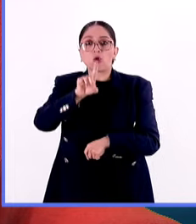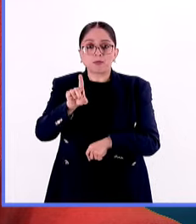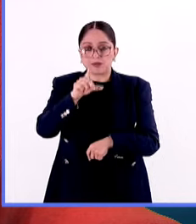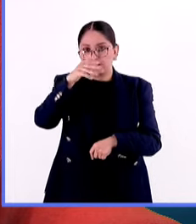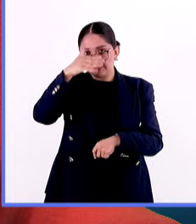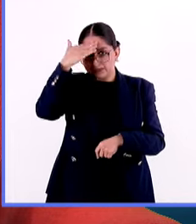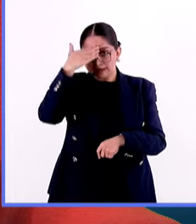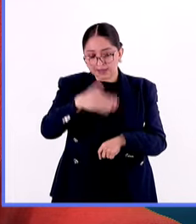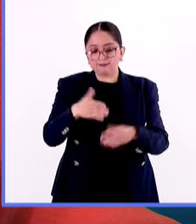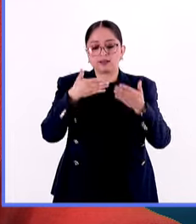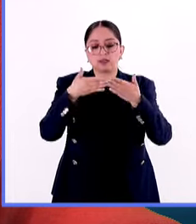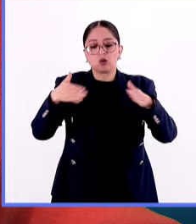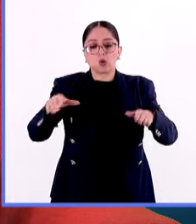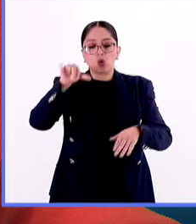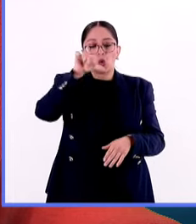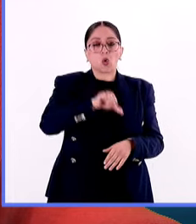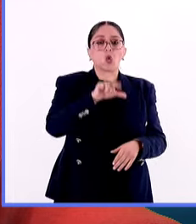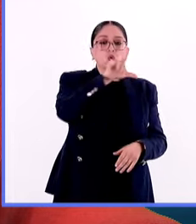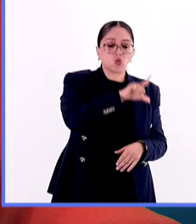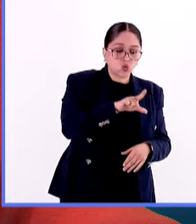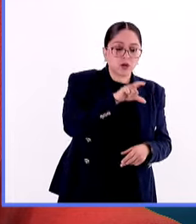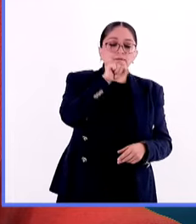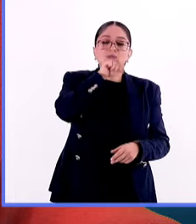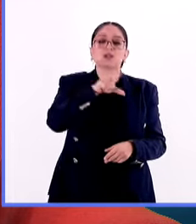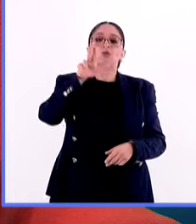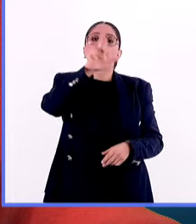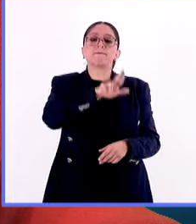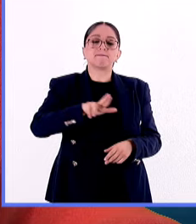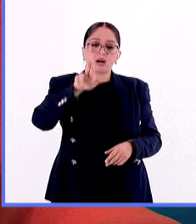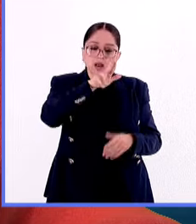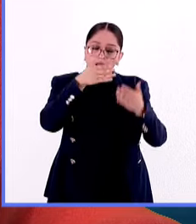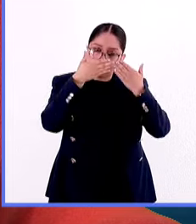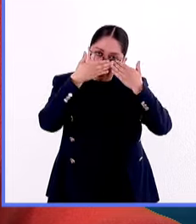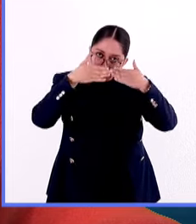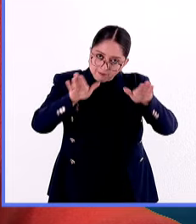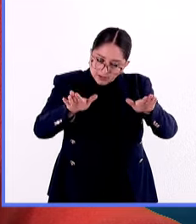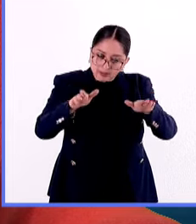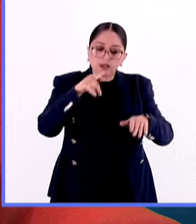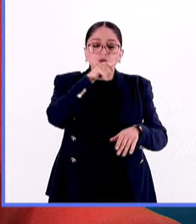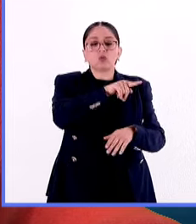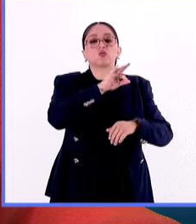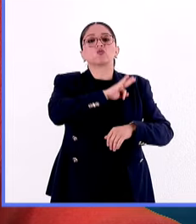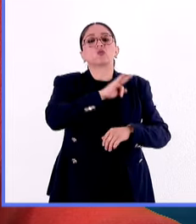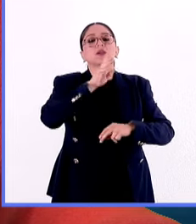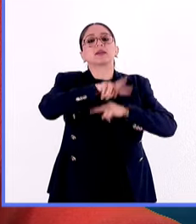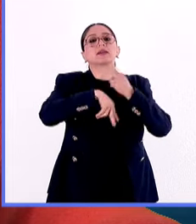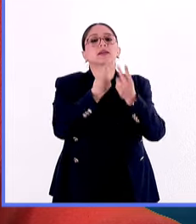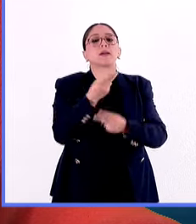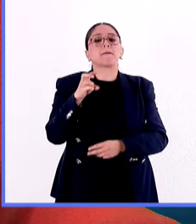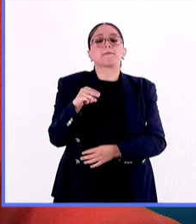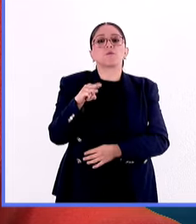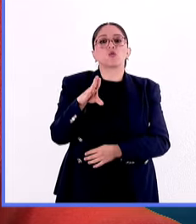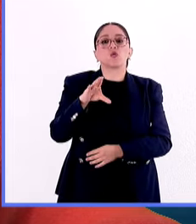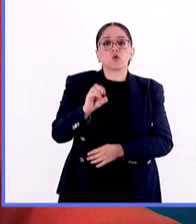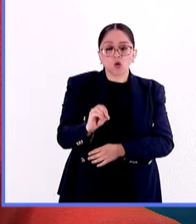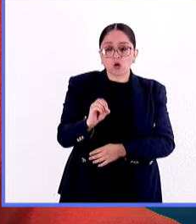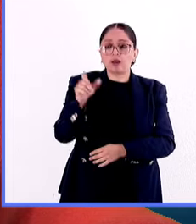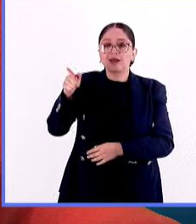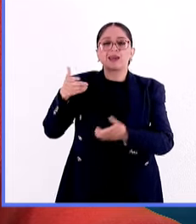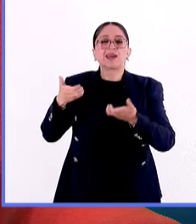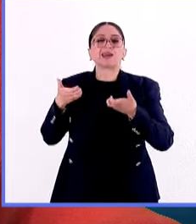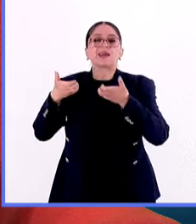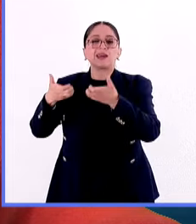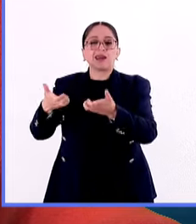festiva estará abierto hoy lunes y también mañana martes. Así que nos vemos en el Muco, en la calle de Carmen y